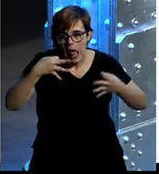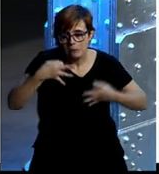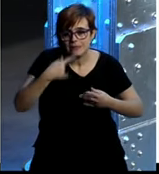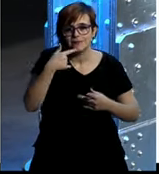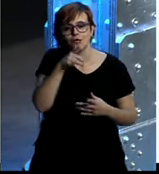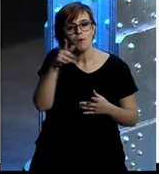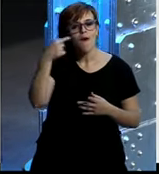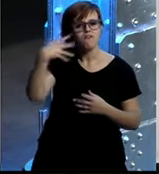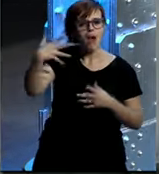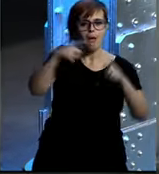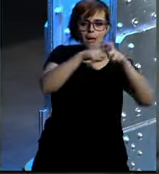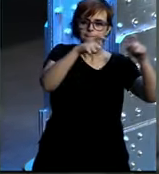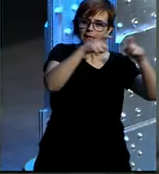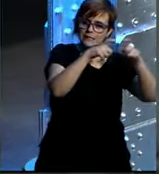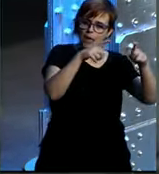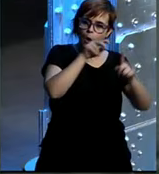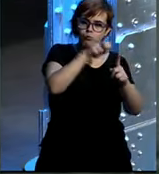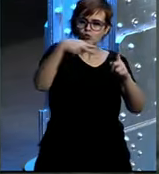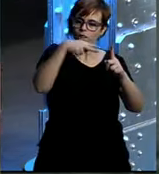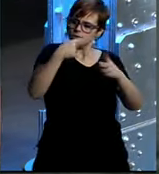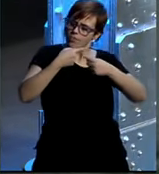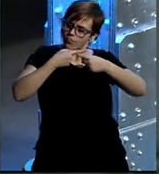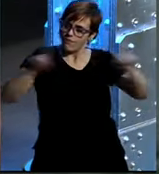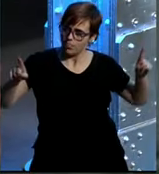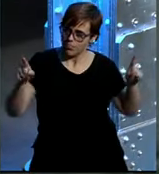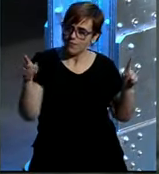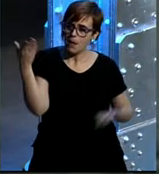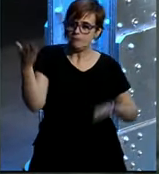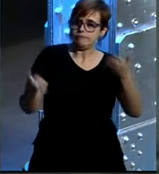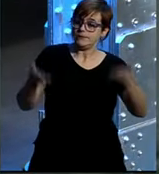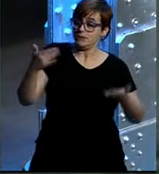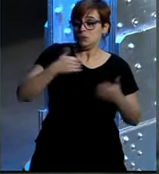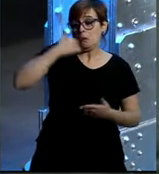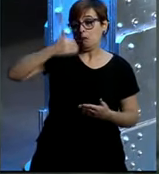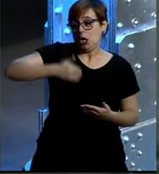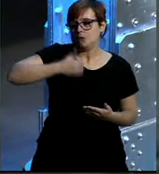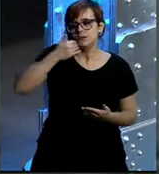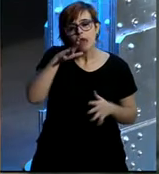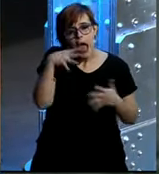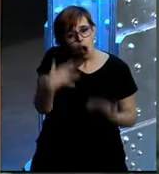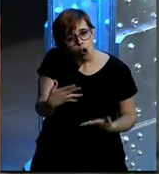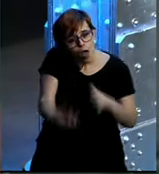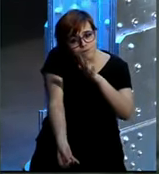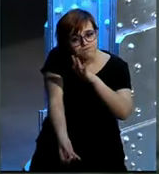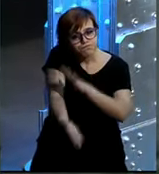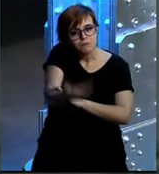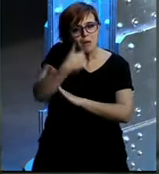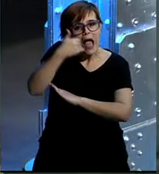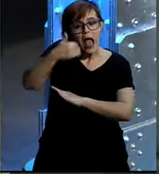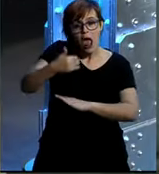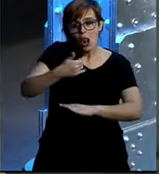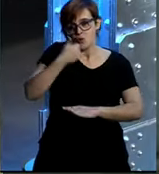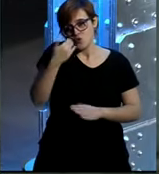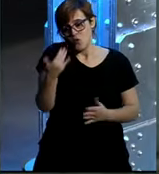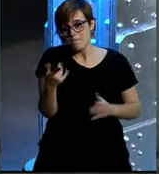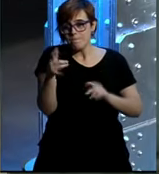la reputación corporativa desde un punto de vista global. Entonces, bueno, pues yo creo que han encontrado un nicho para empezar